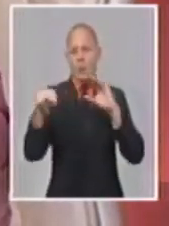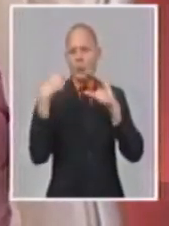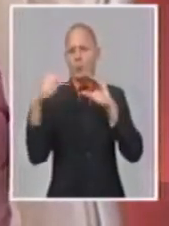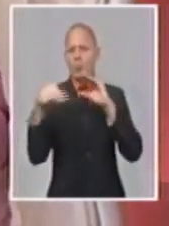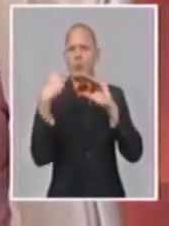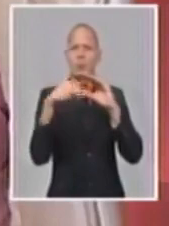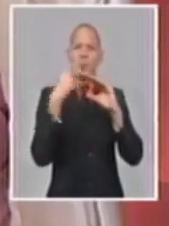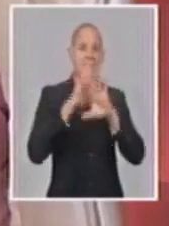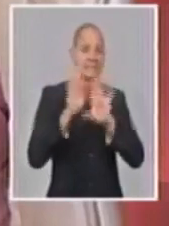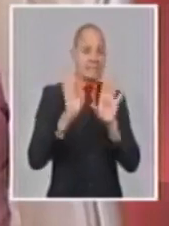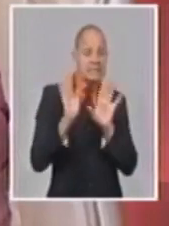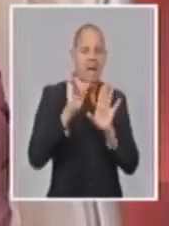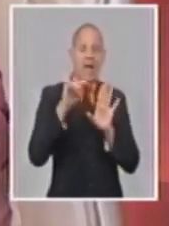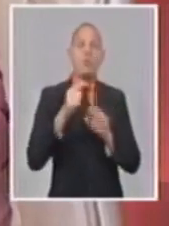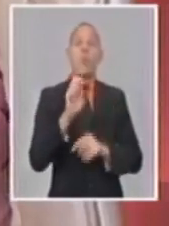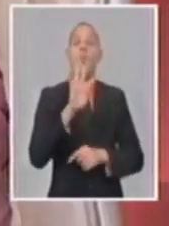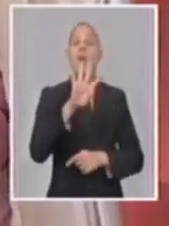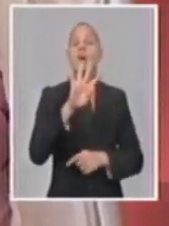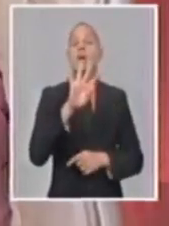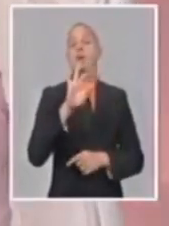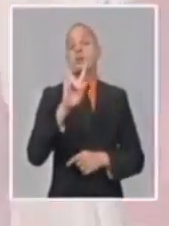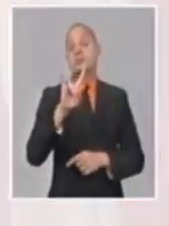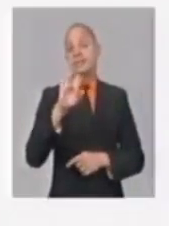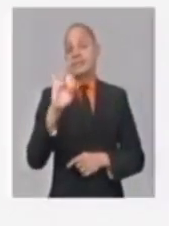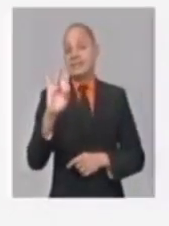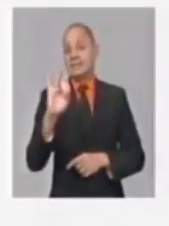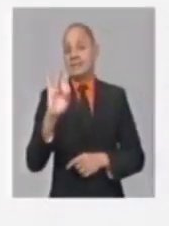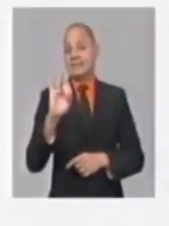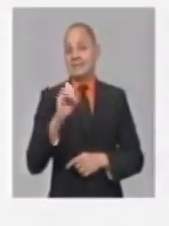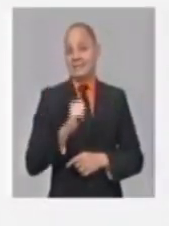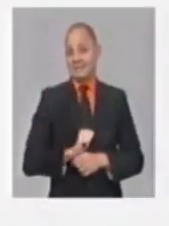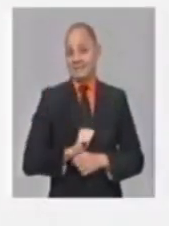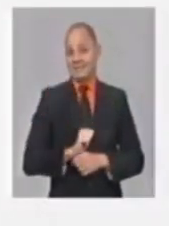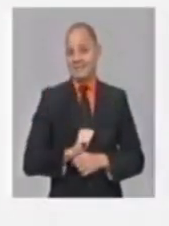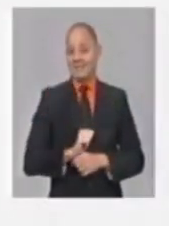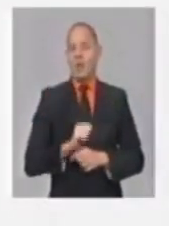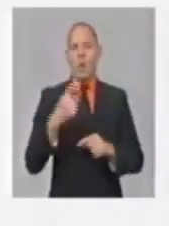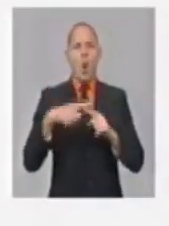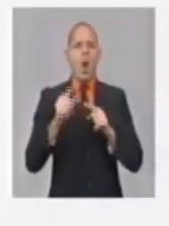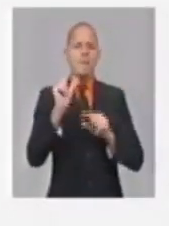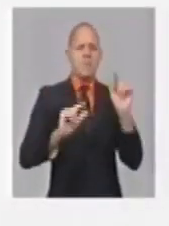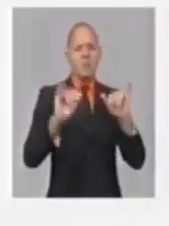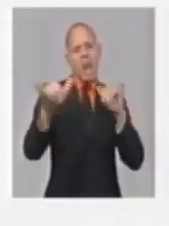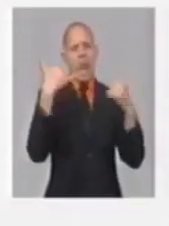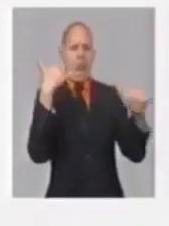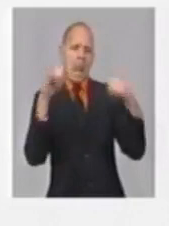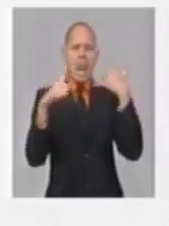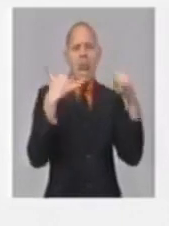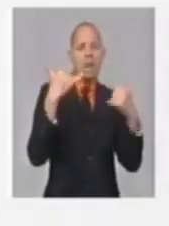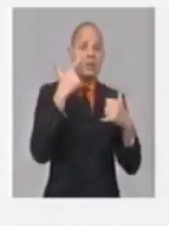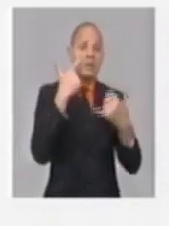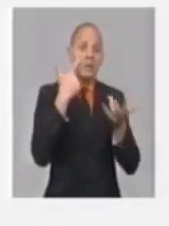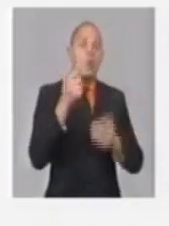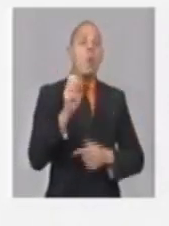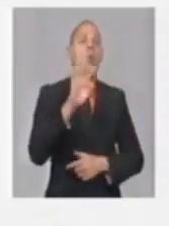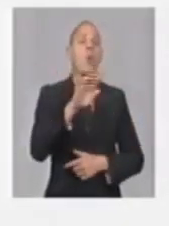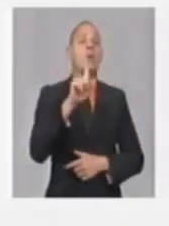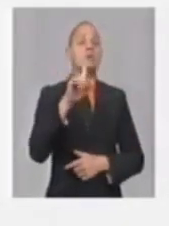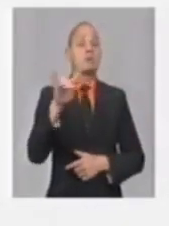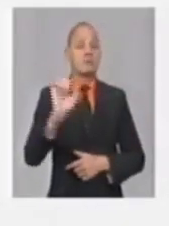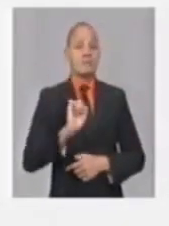comunicaciones con nosotros y en consultas 419 y